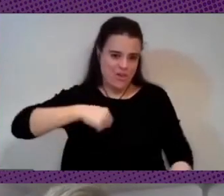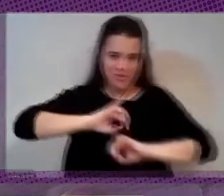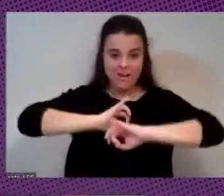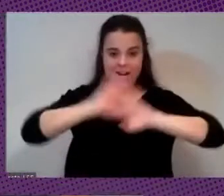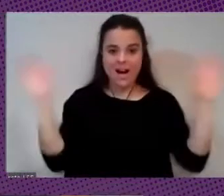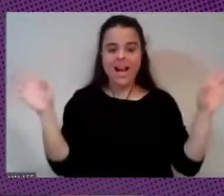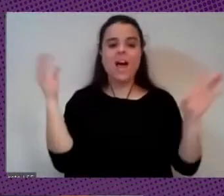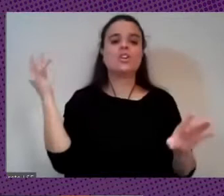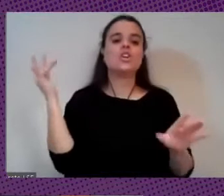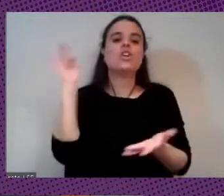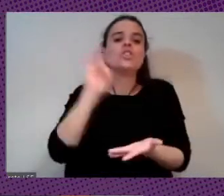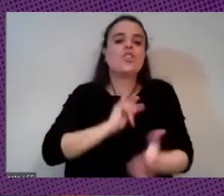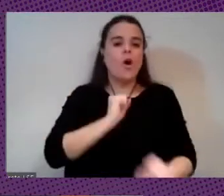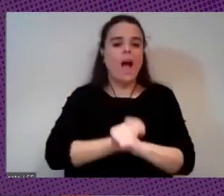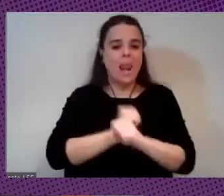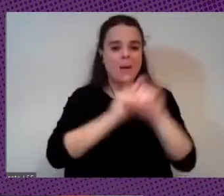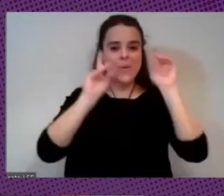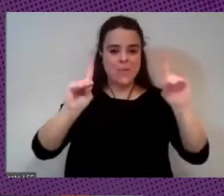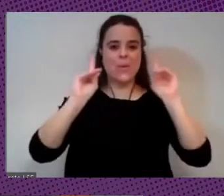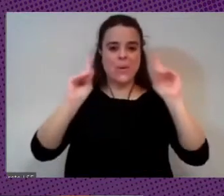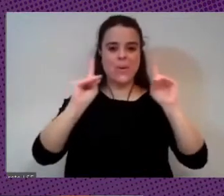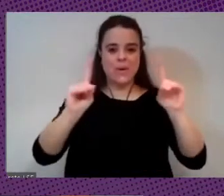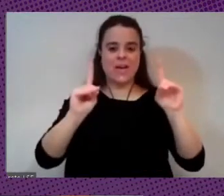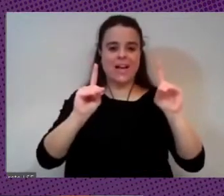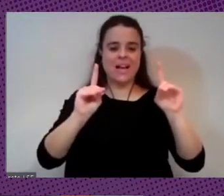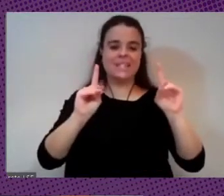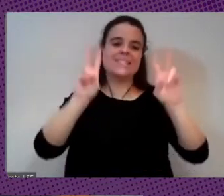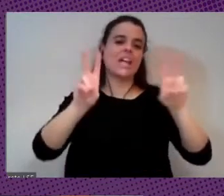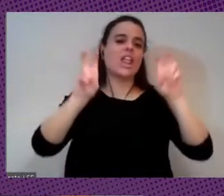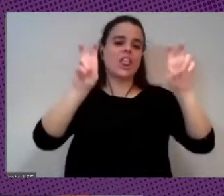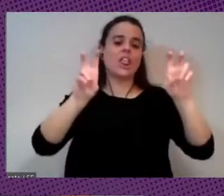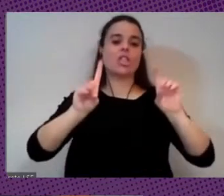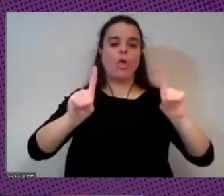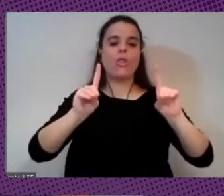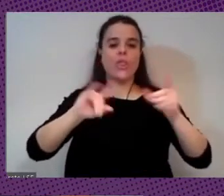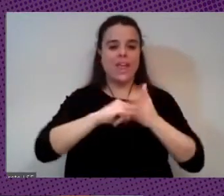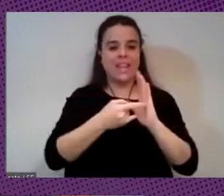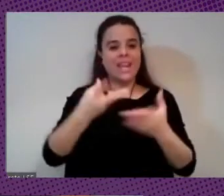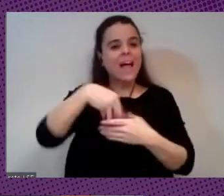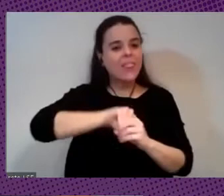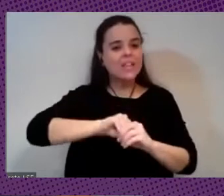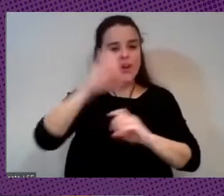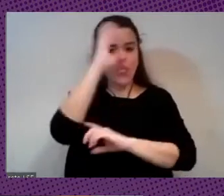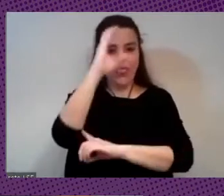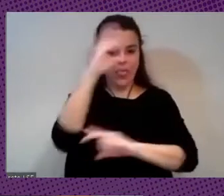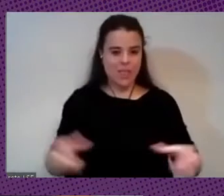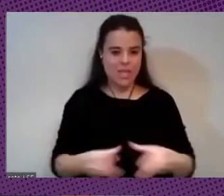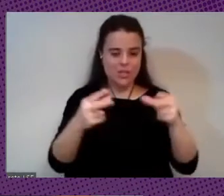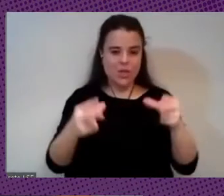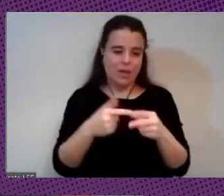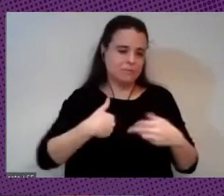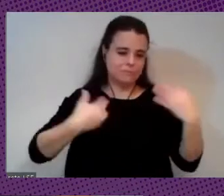parte de lo que se llama inteligencia técnica dentro de las ciencias sociales estoy seguro de que se ha sentido en algunos momentos